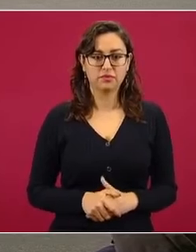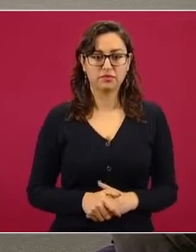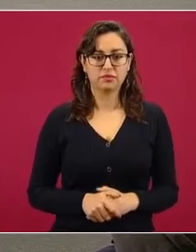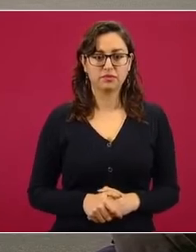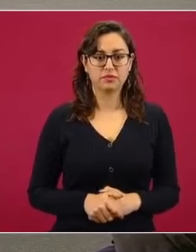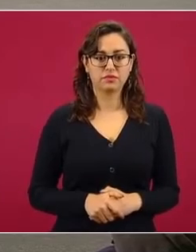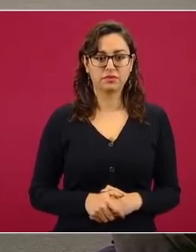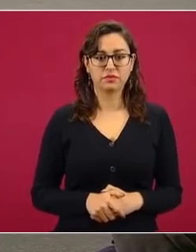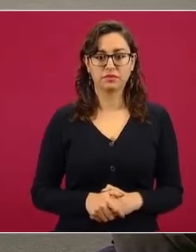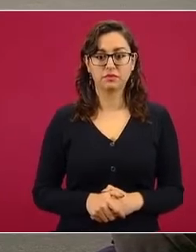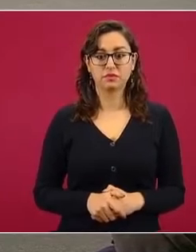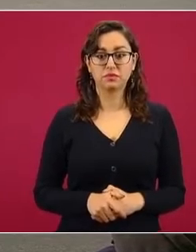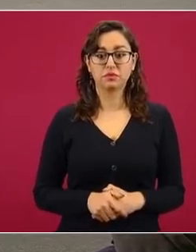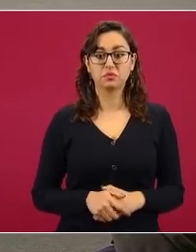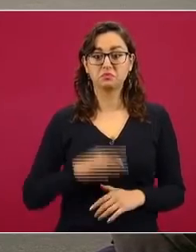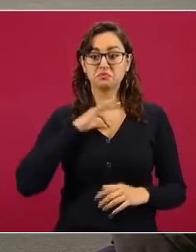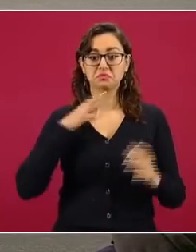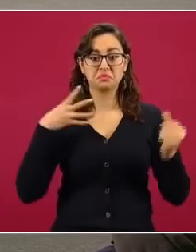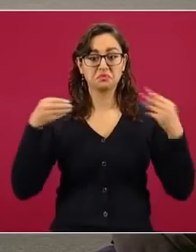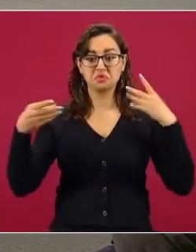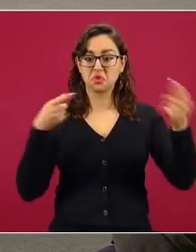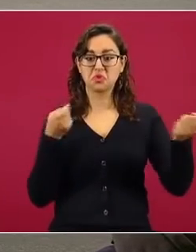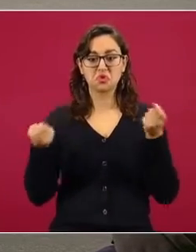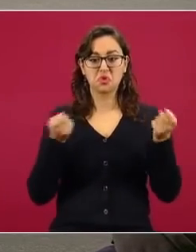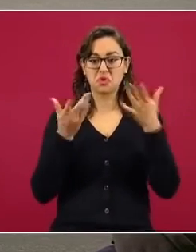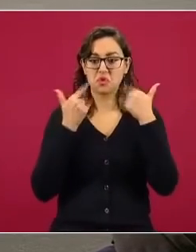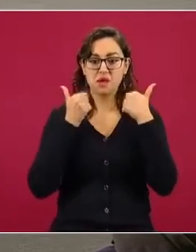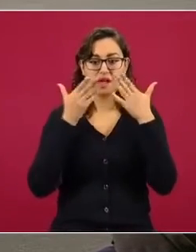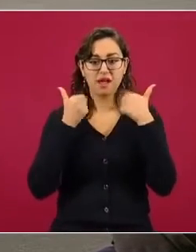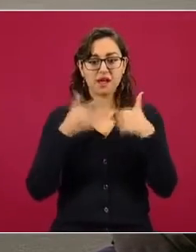Seguir a ciegas el curso de la enfermedad. Síguele.